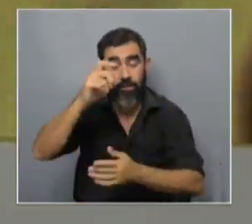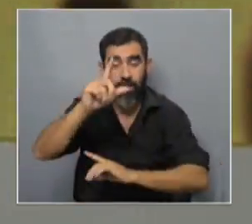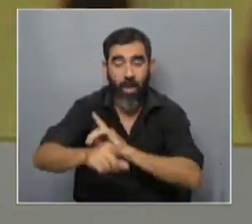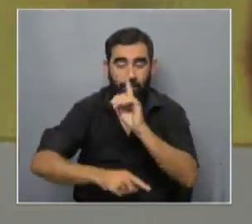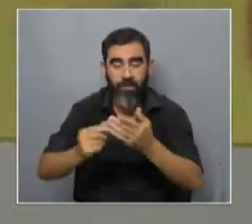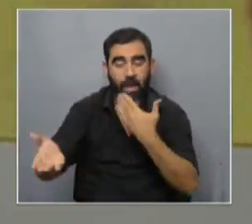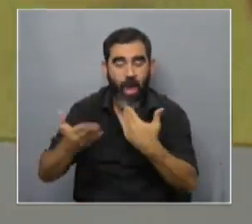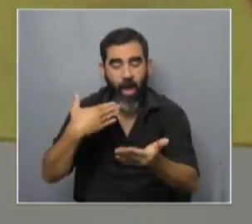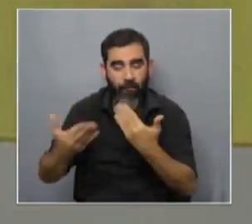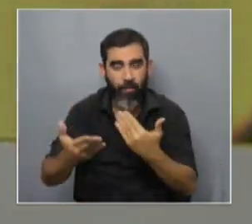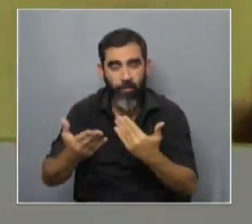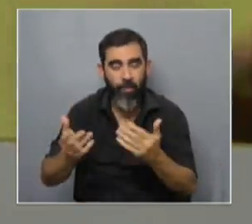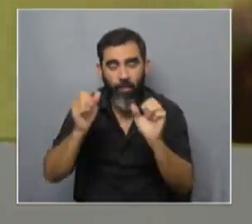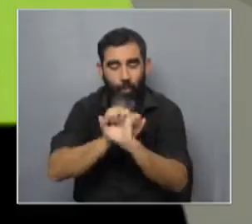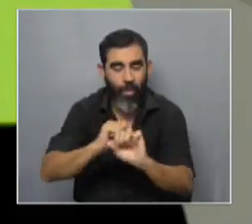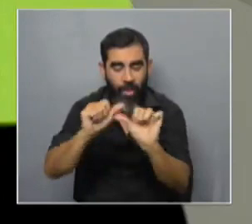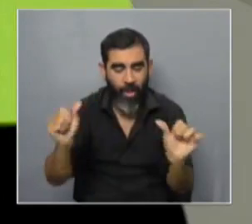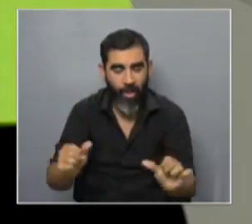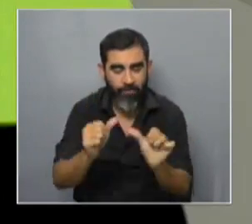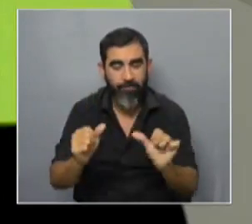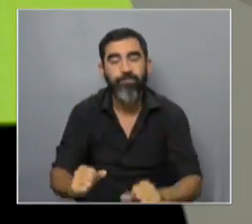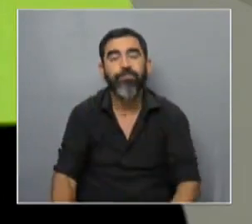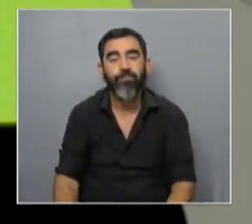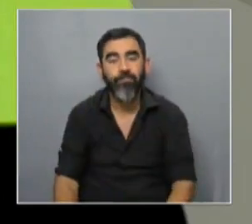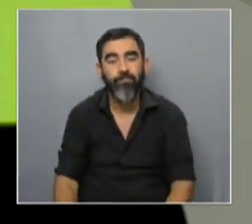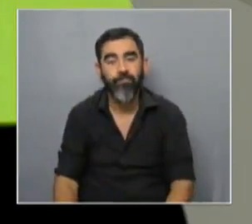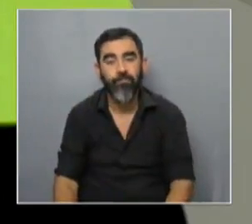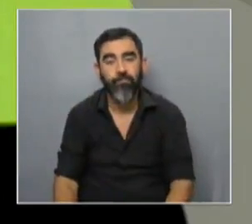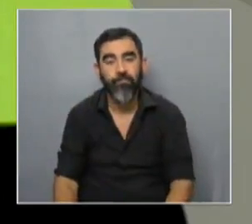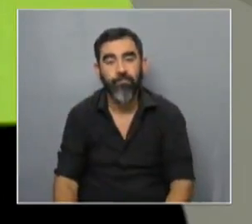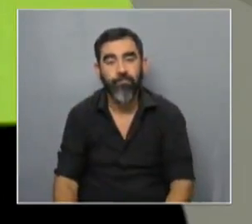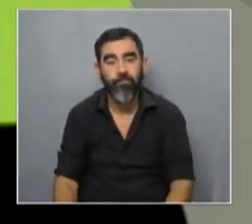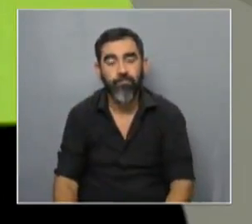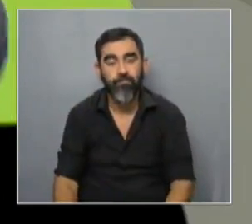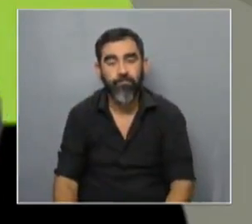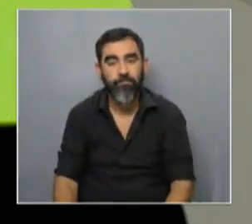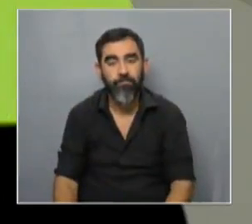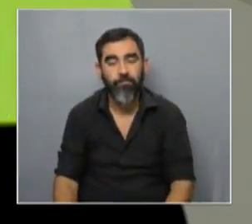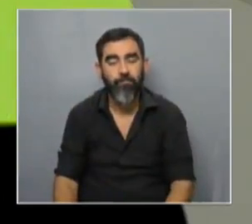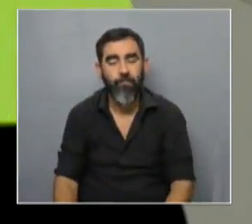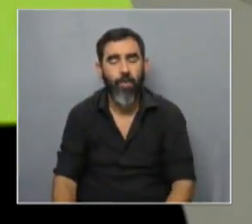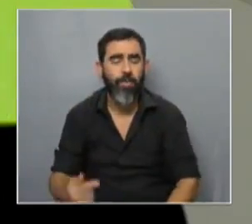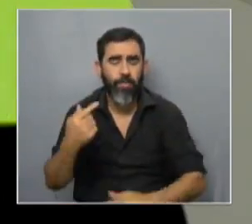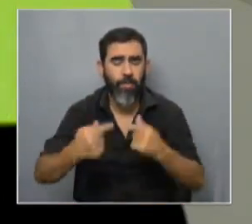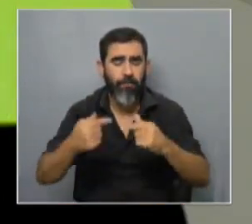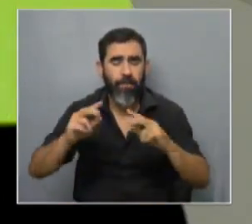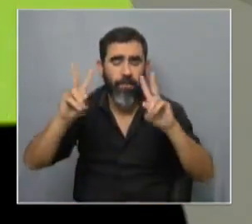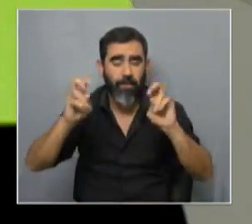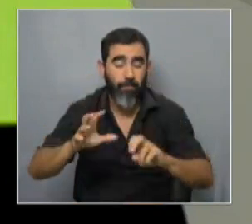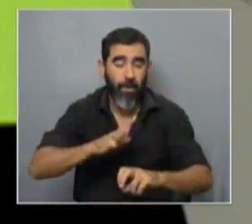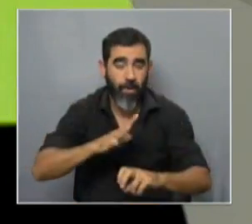habíamos hablado pero no la habíamos concretado exactamente y dentro de los enormes del gran universo de temas